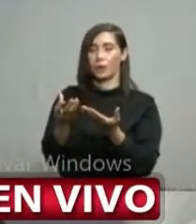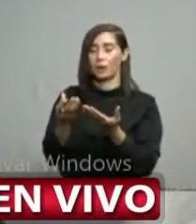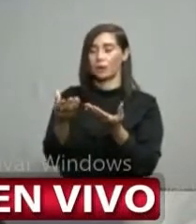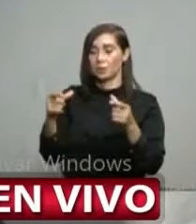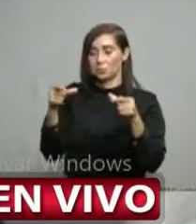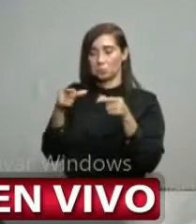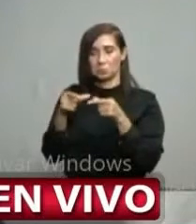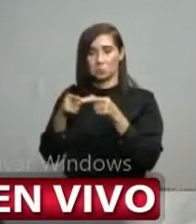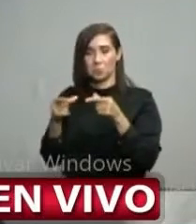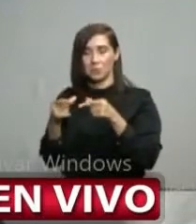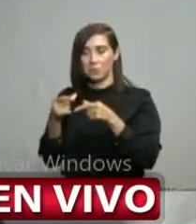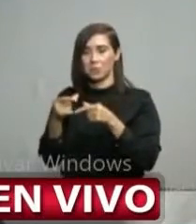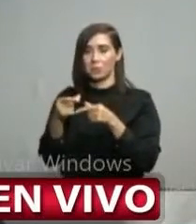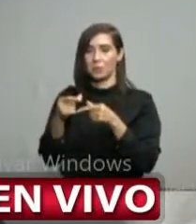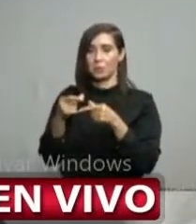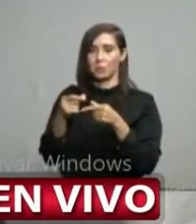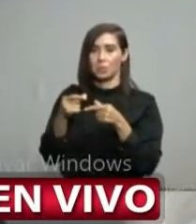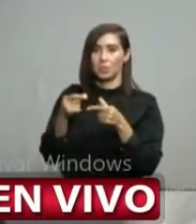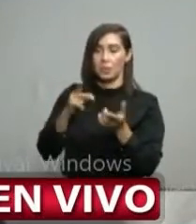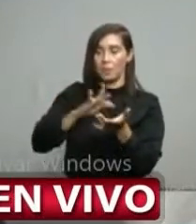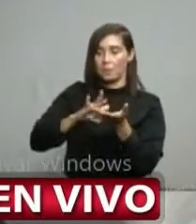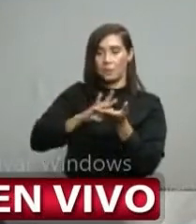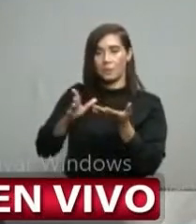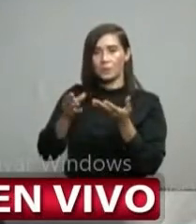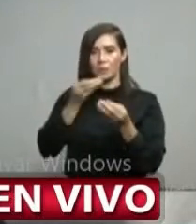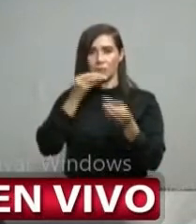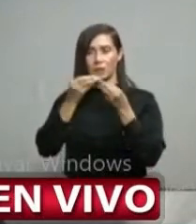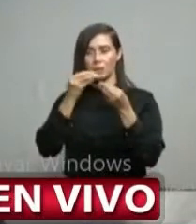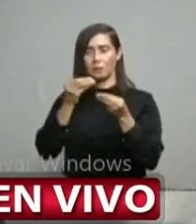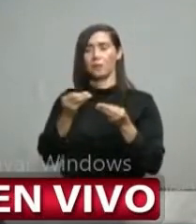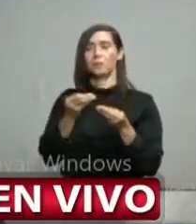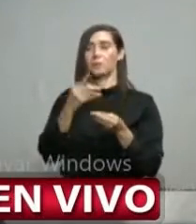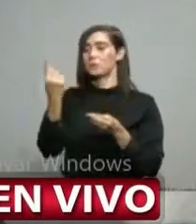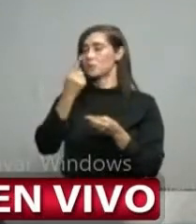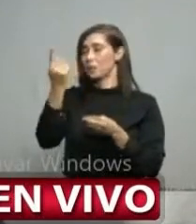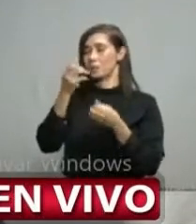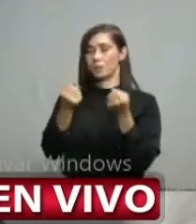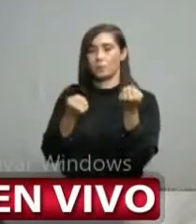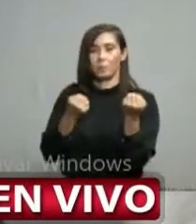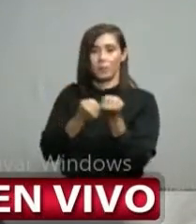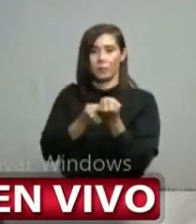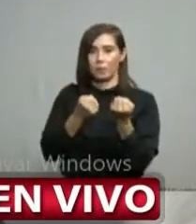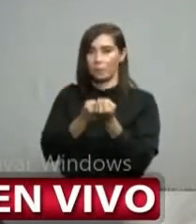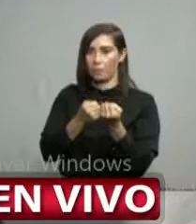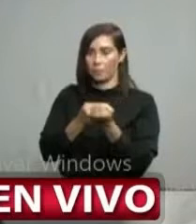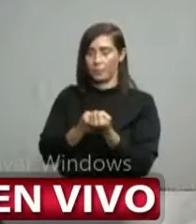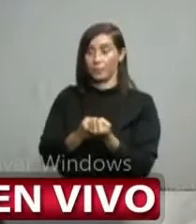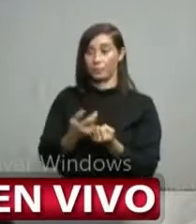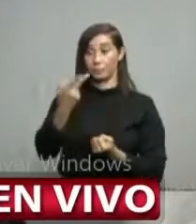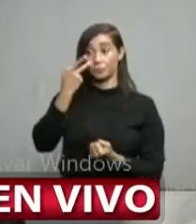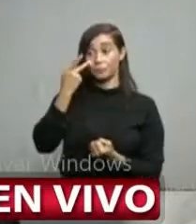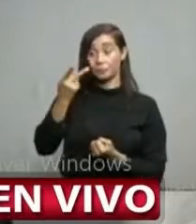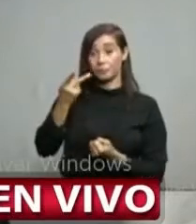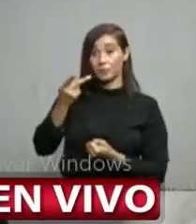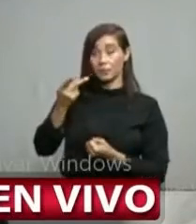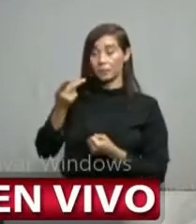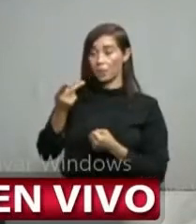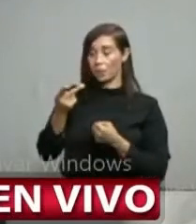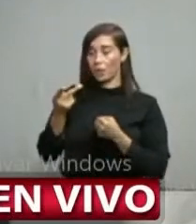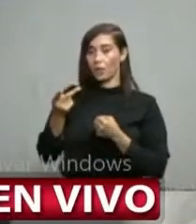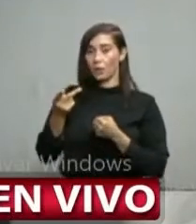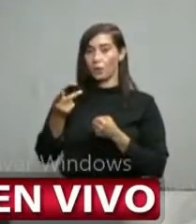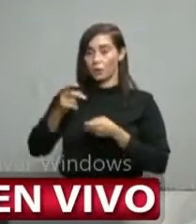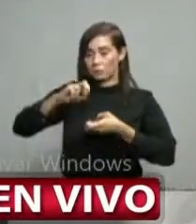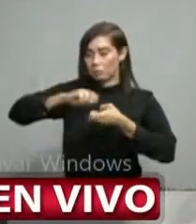somos partidarios en la medida en que facilitemos que no se compliquen las cosas en en